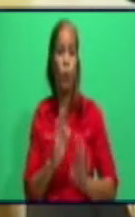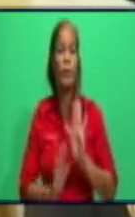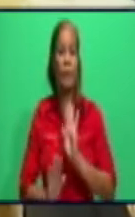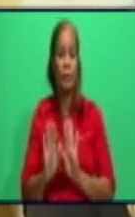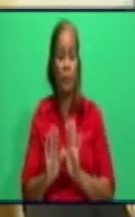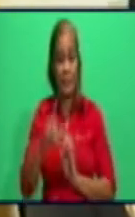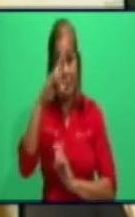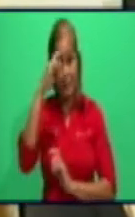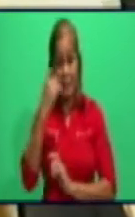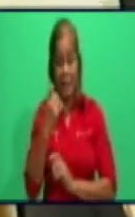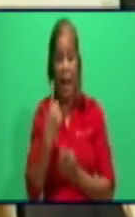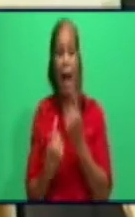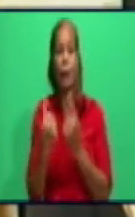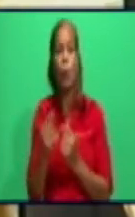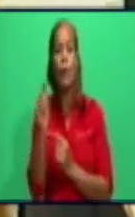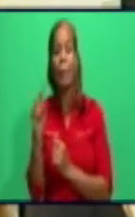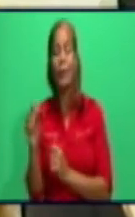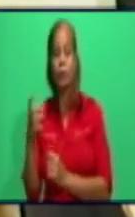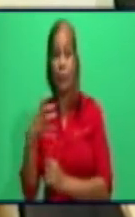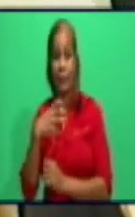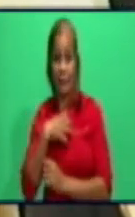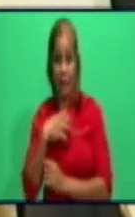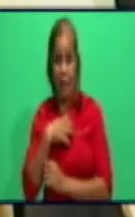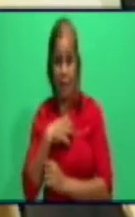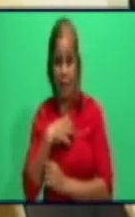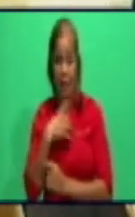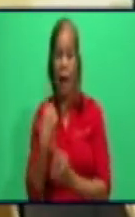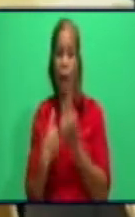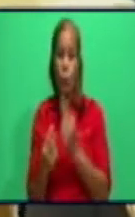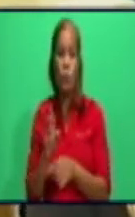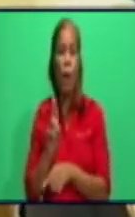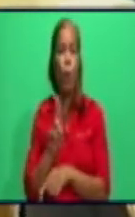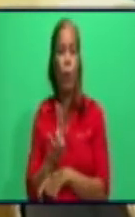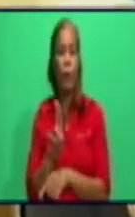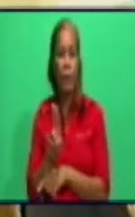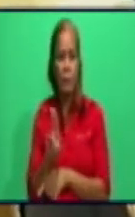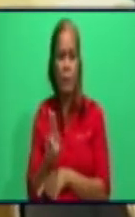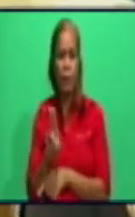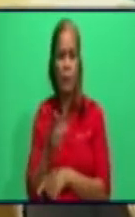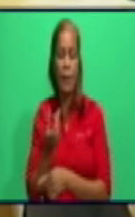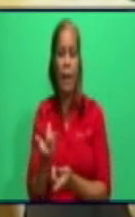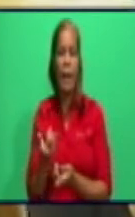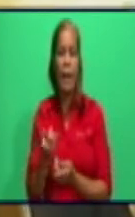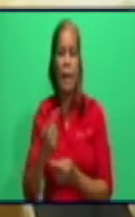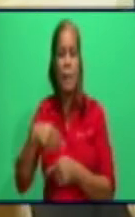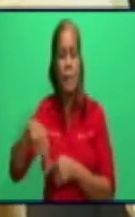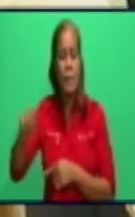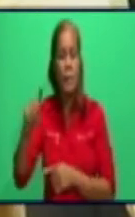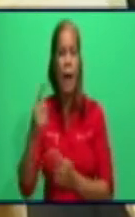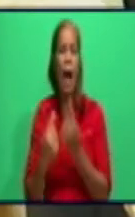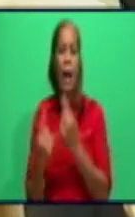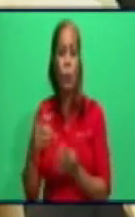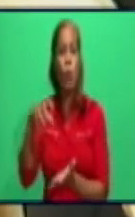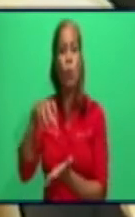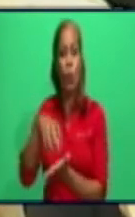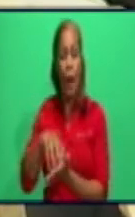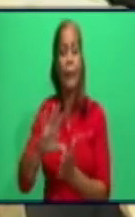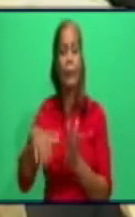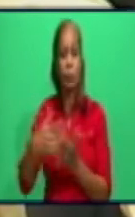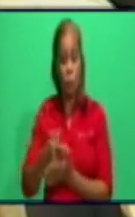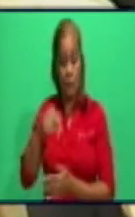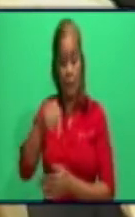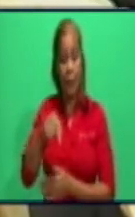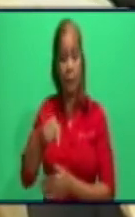persona tiene una necesidad imperiosa, emergente, de moverse a partir de la una, estos puestos de mando